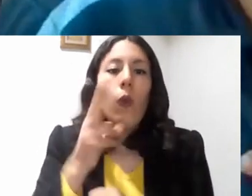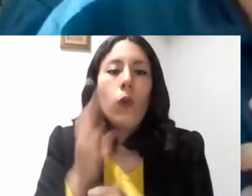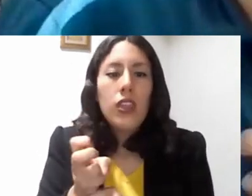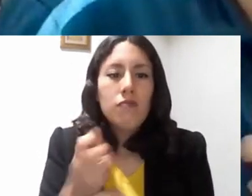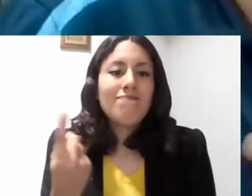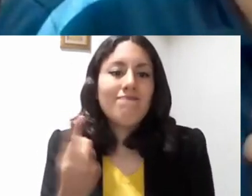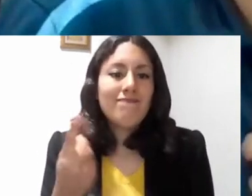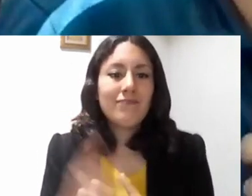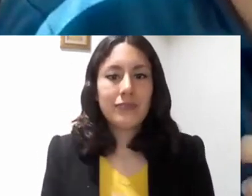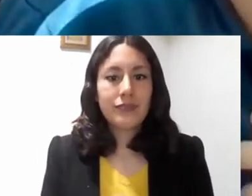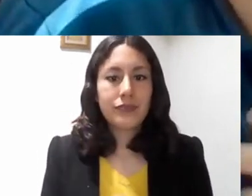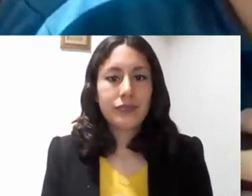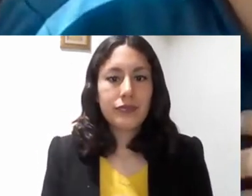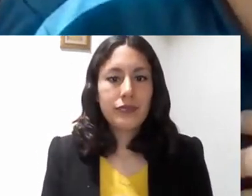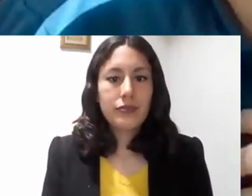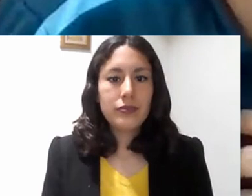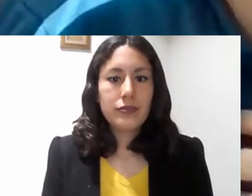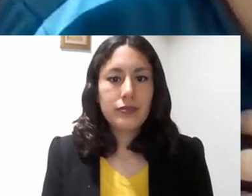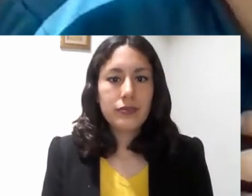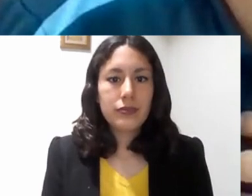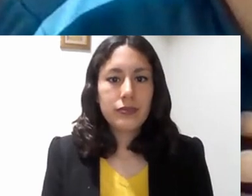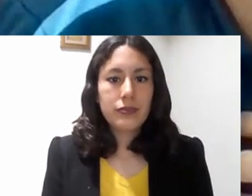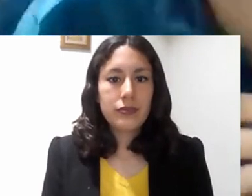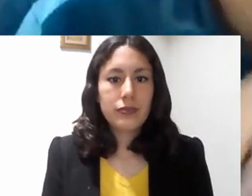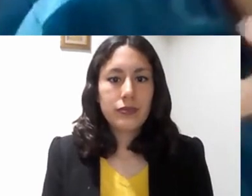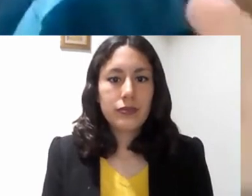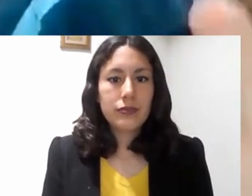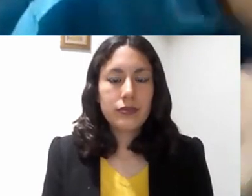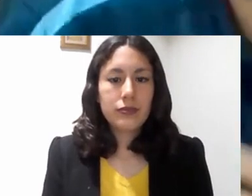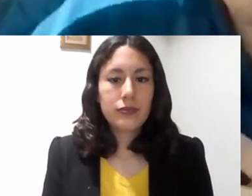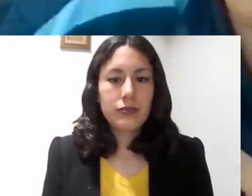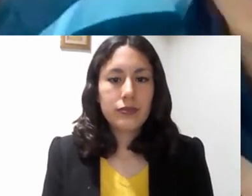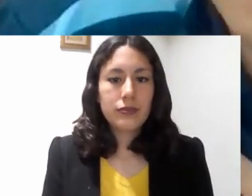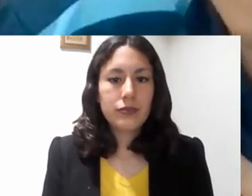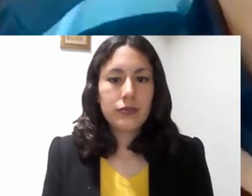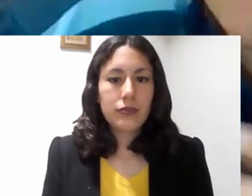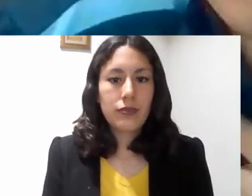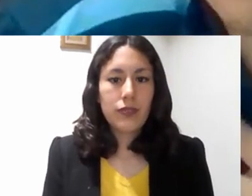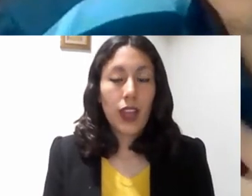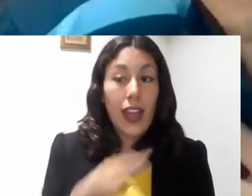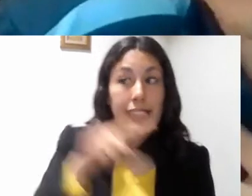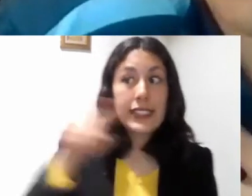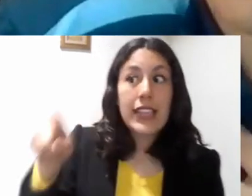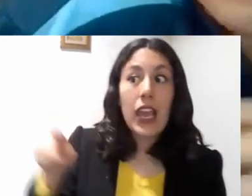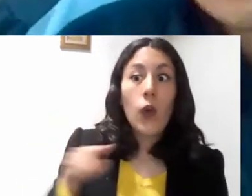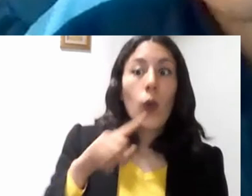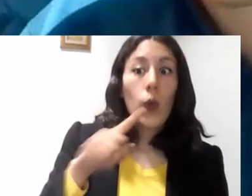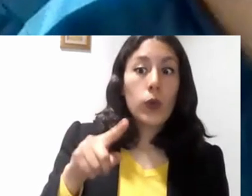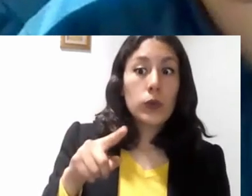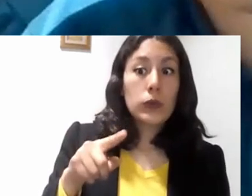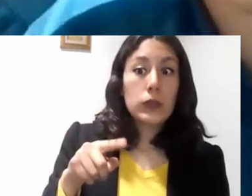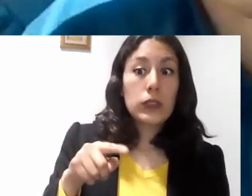Pues ahora espero que se dejen interpelar por cada una de esas personas y que se encuentren ustedes mismitos ahí, ¿verdad? Como yo me encuentro